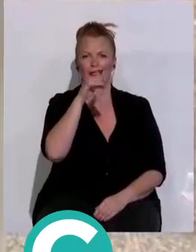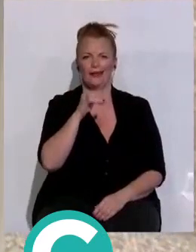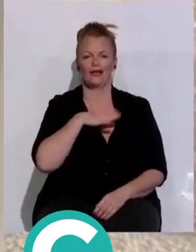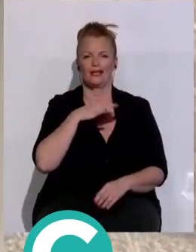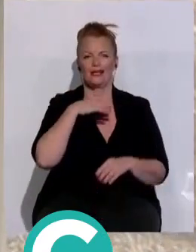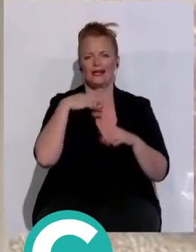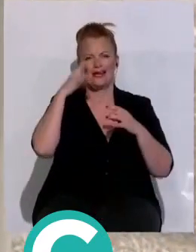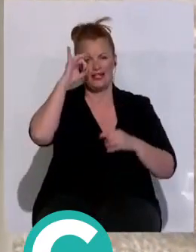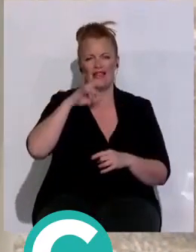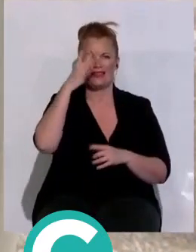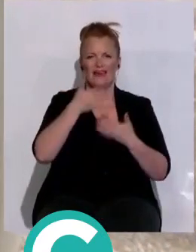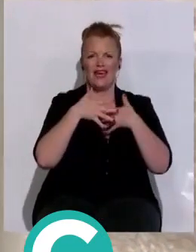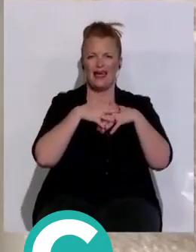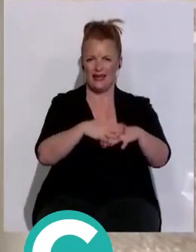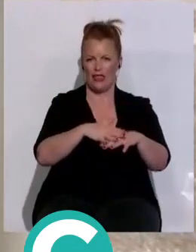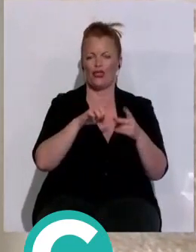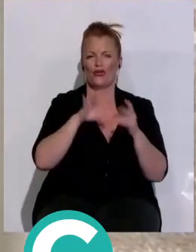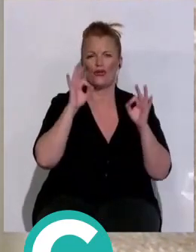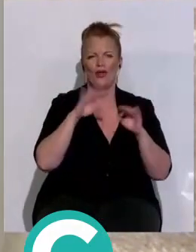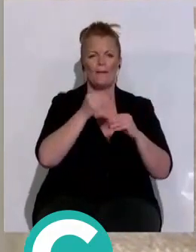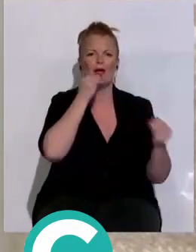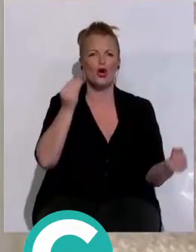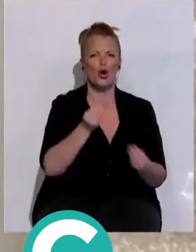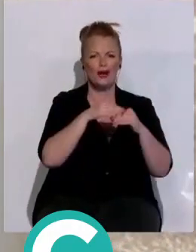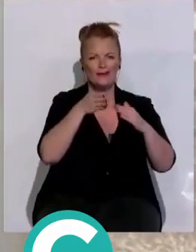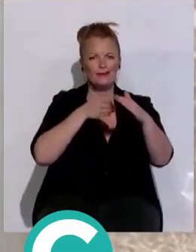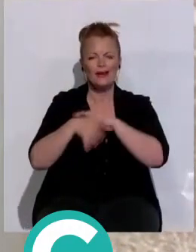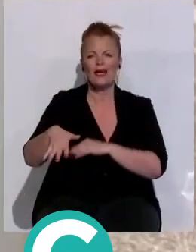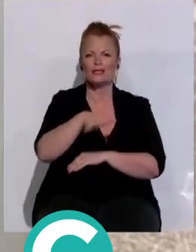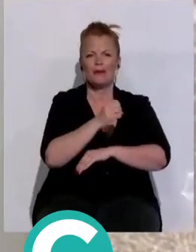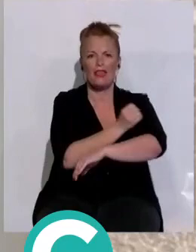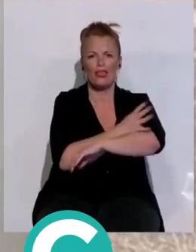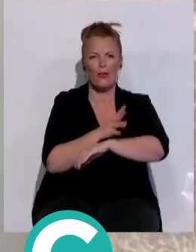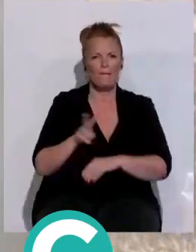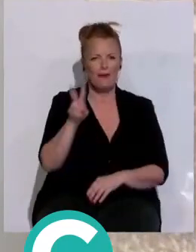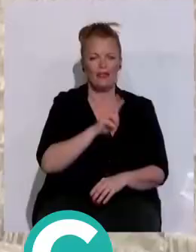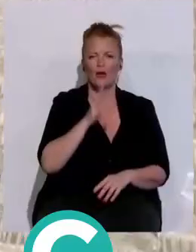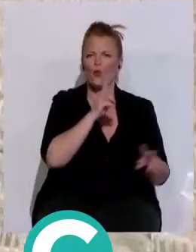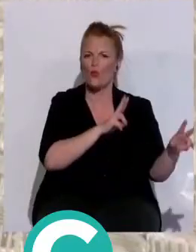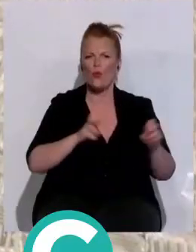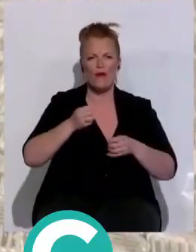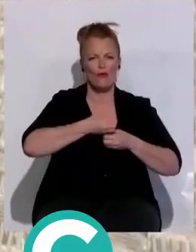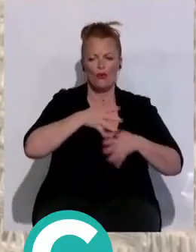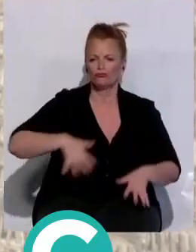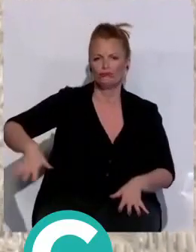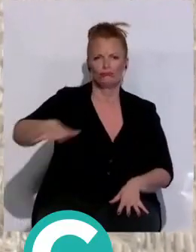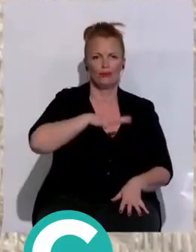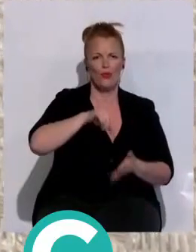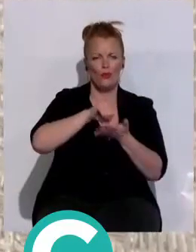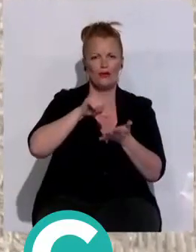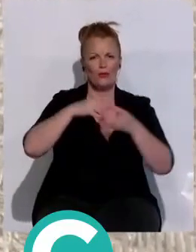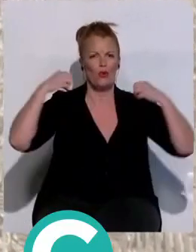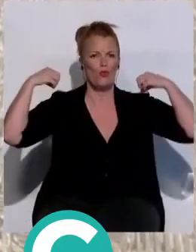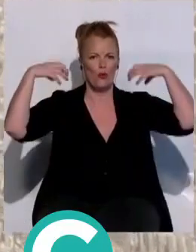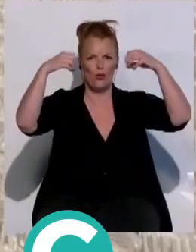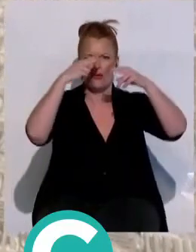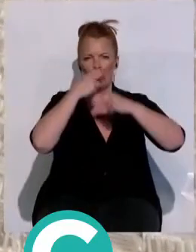Integrada. Aportarán mejoras en la accesibilidad y los espacios verdes, además de nuevo mobiliario urbano y la renovación del alumbrado